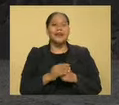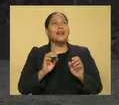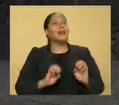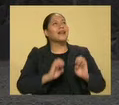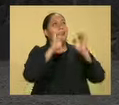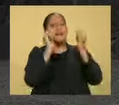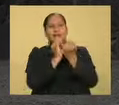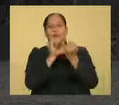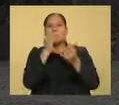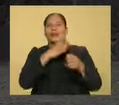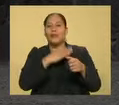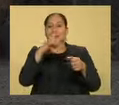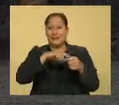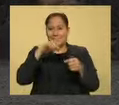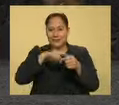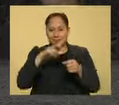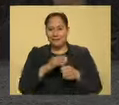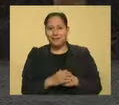edificios del Buen Tono.